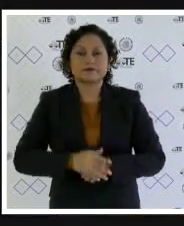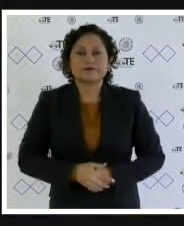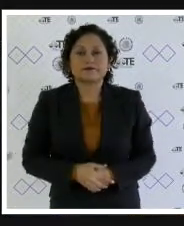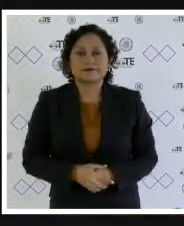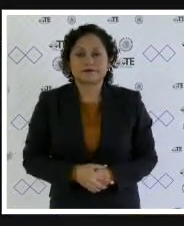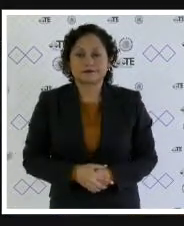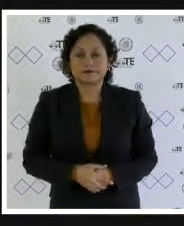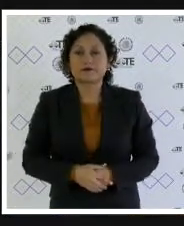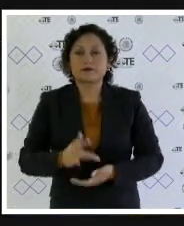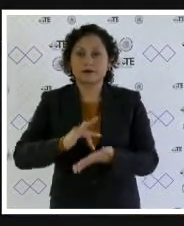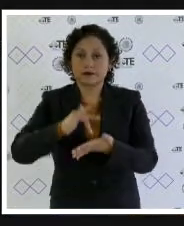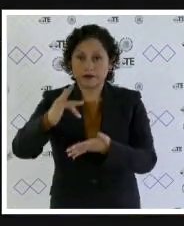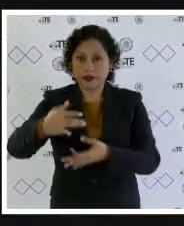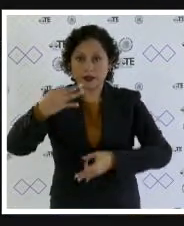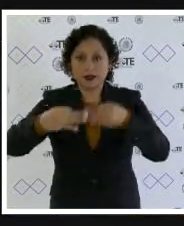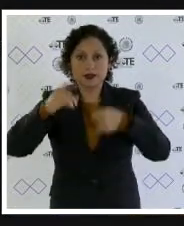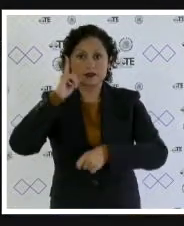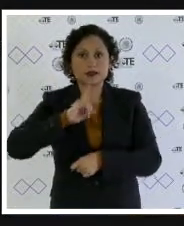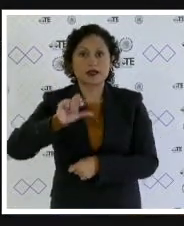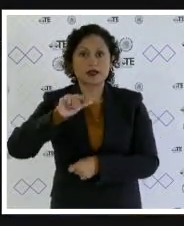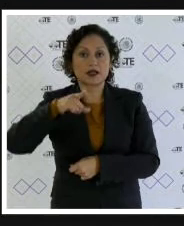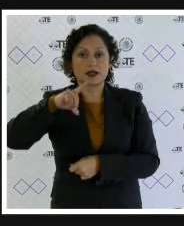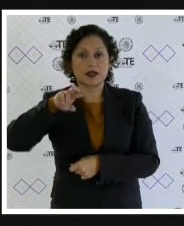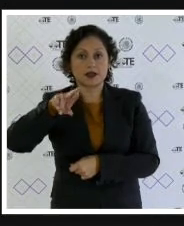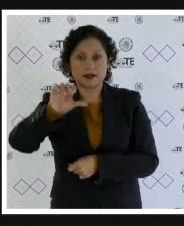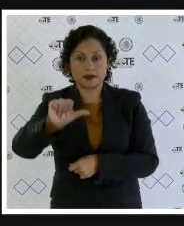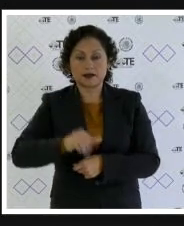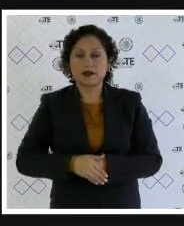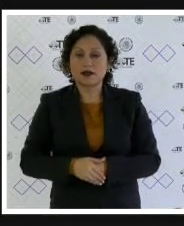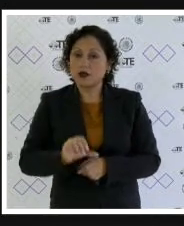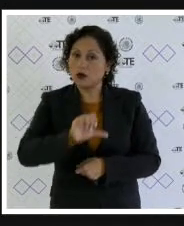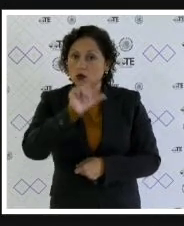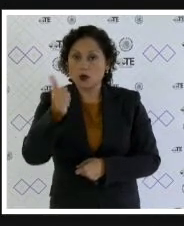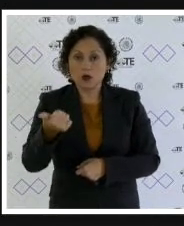gracias magistrada alejandra chávez alguien más que desea intervenir